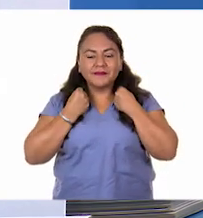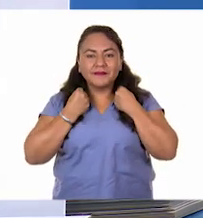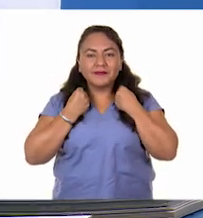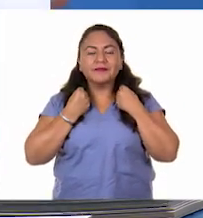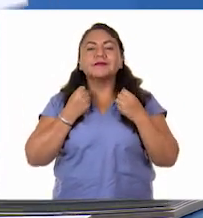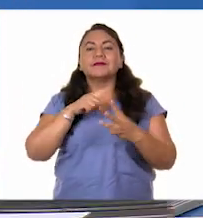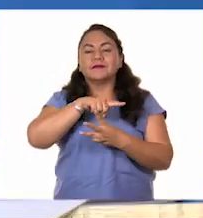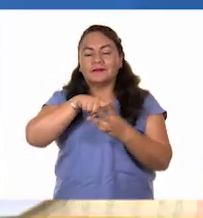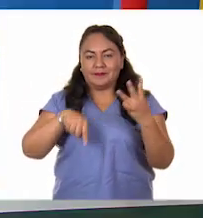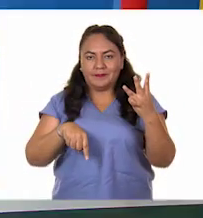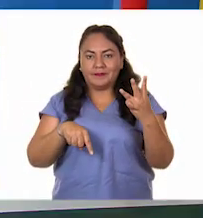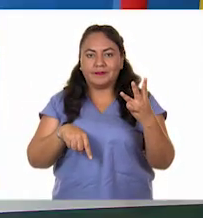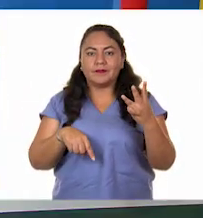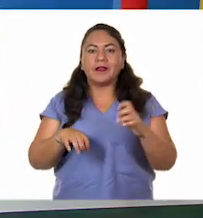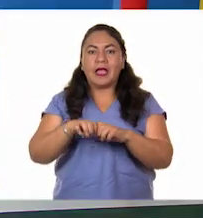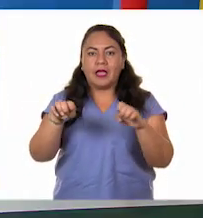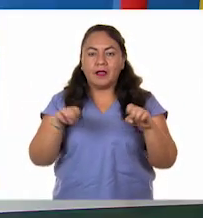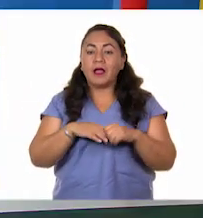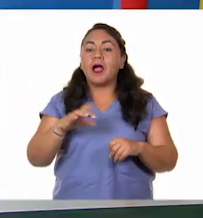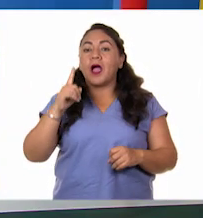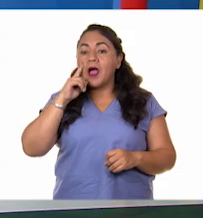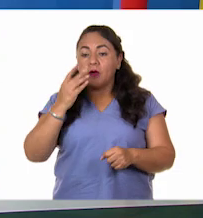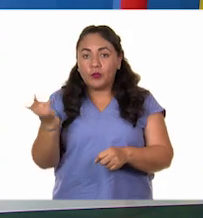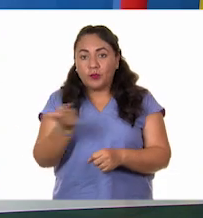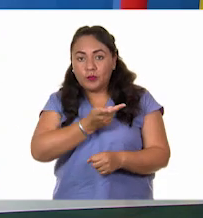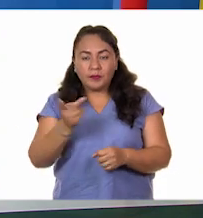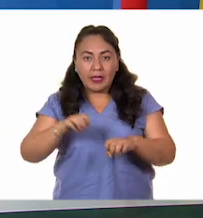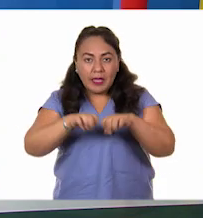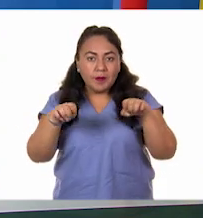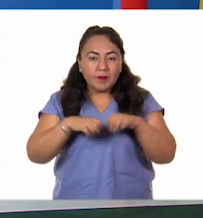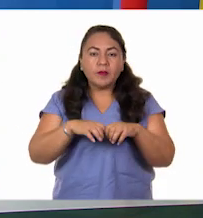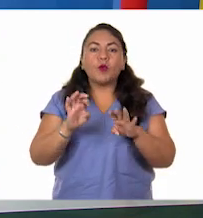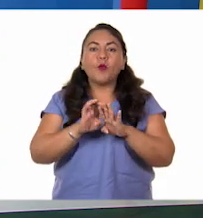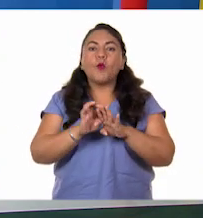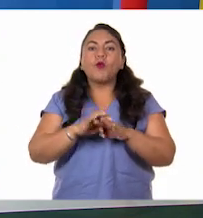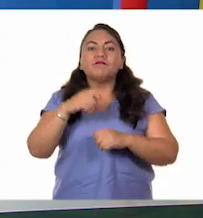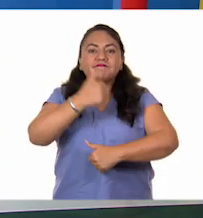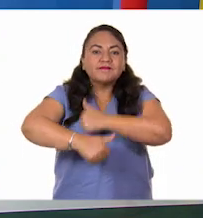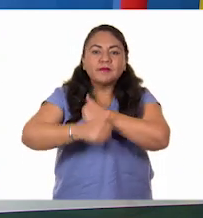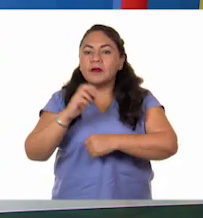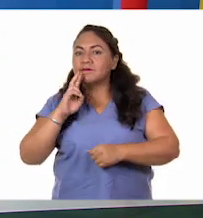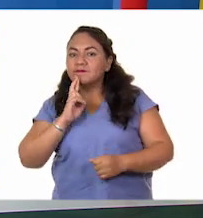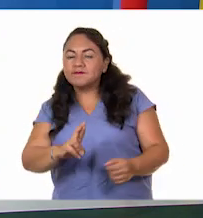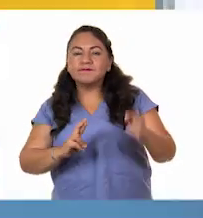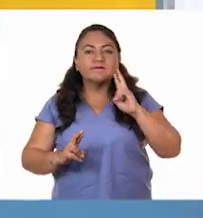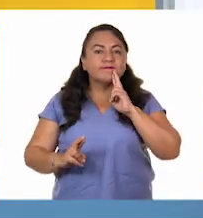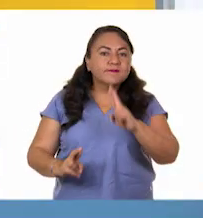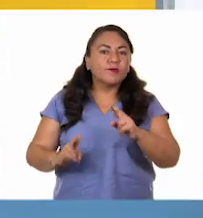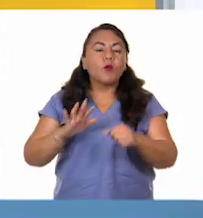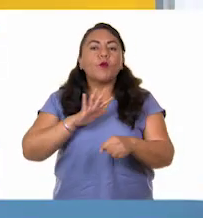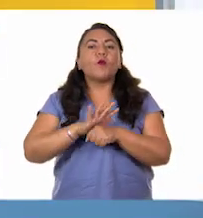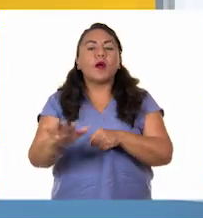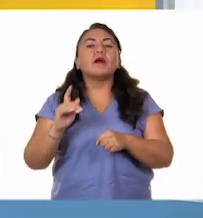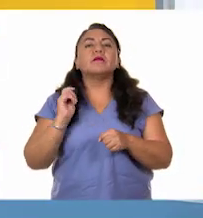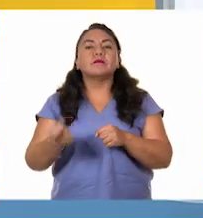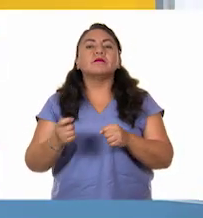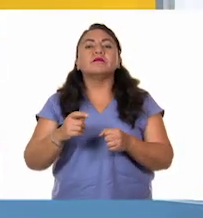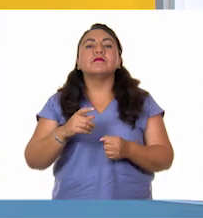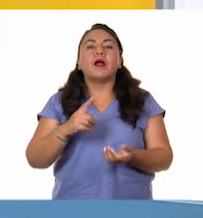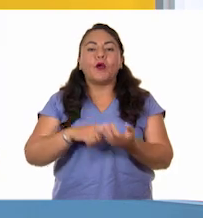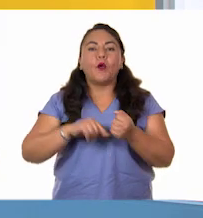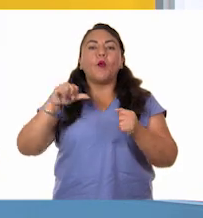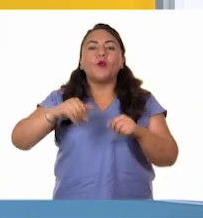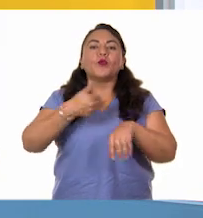Muy bien. Recuerda que van a hacer un rally donde van a responder preguntas que tienen que ver con completar